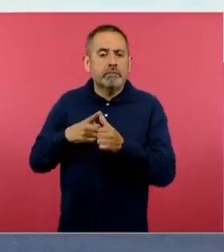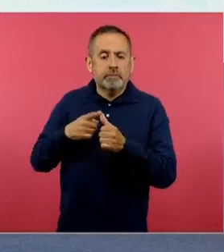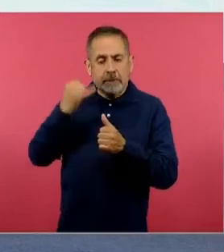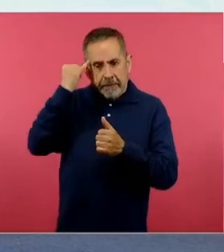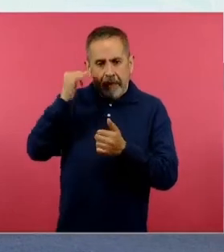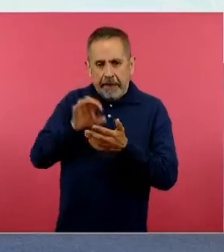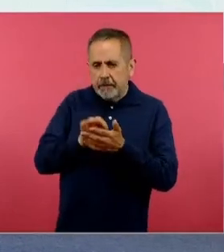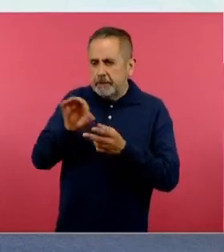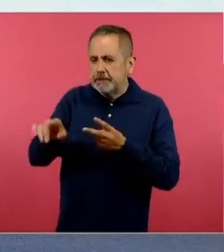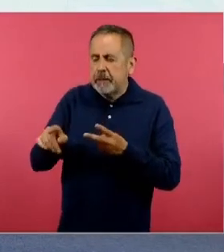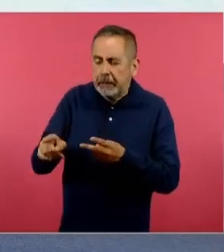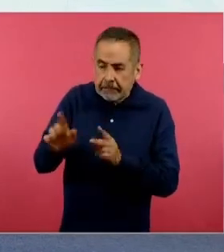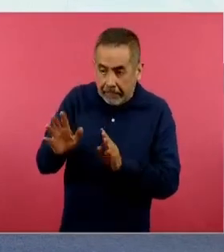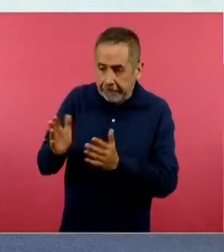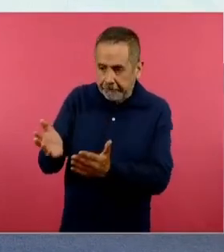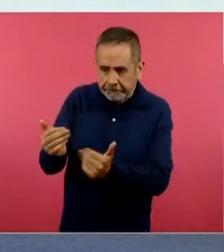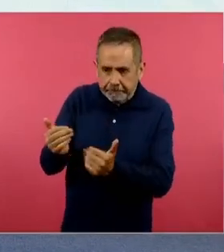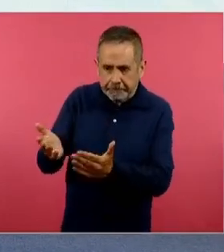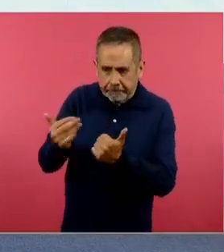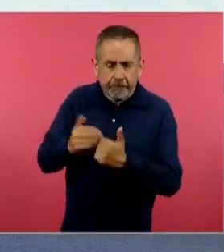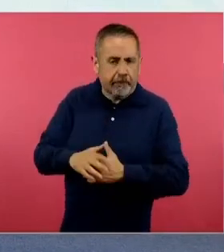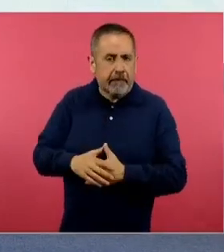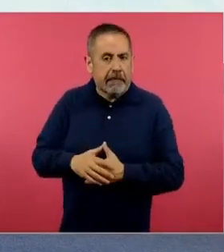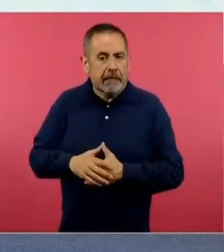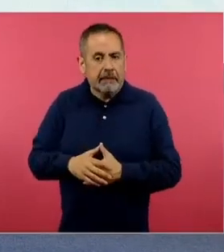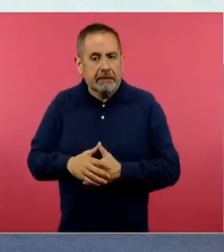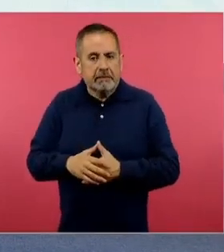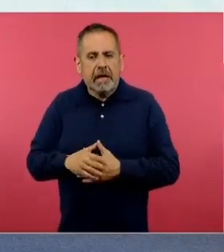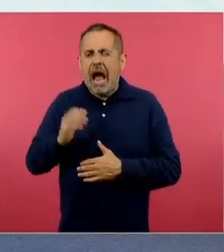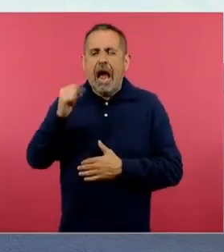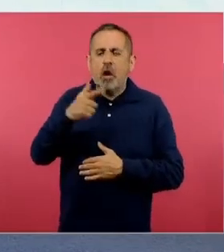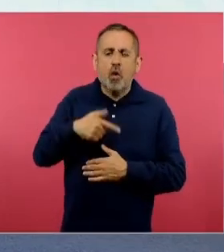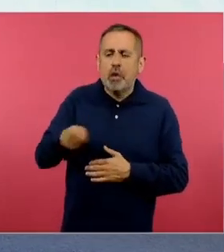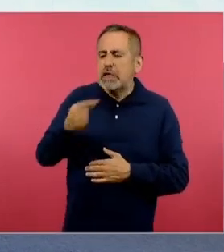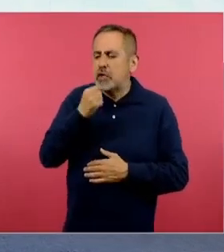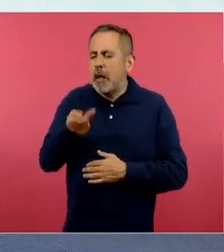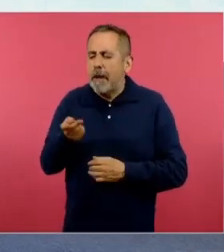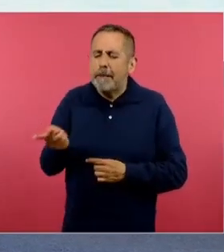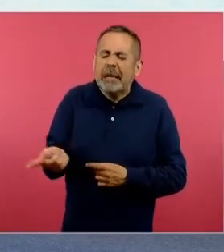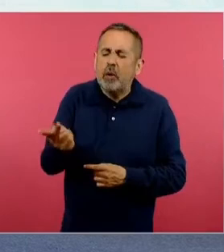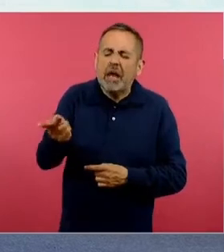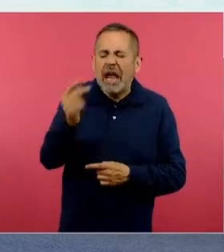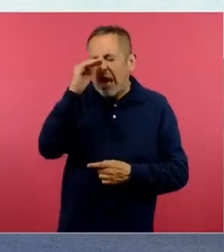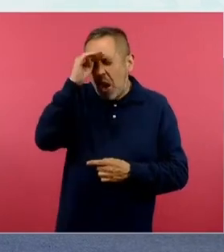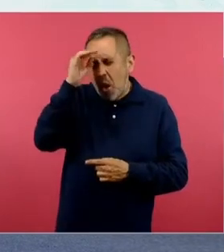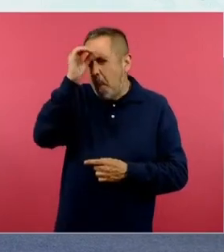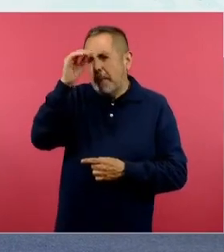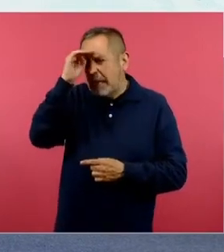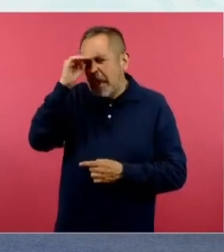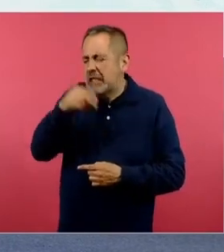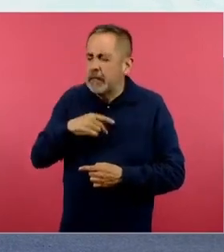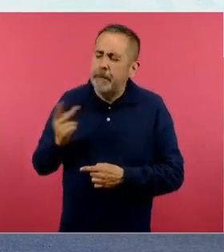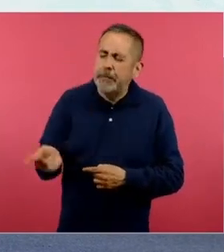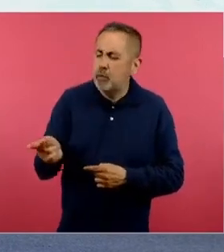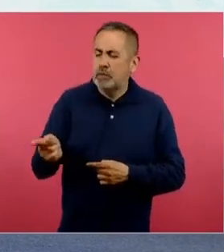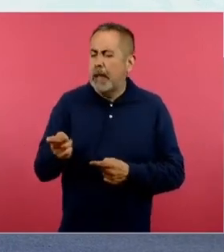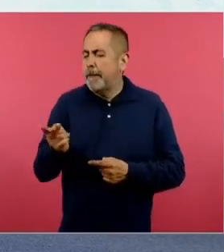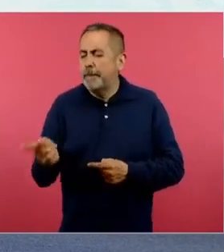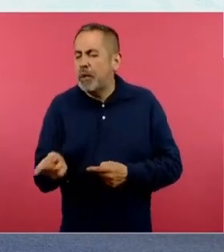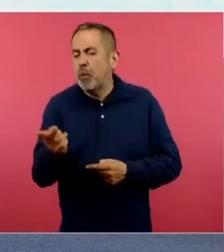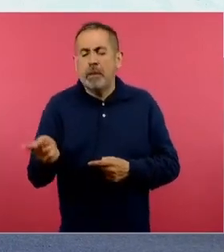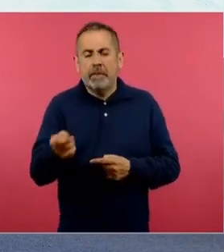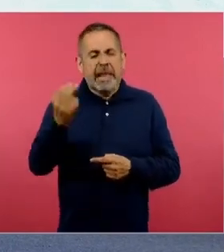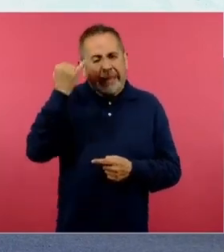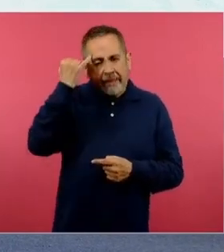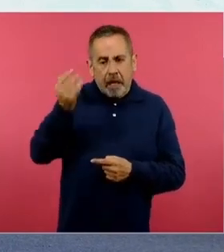la indagación aportando a los pequeños algunas preguntas guía o algunos elementos o ideas que ellos